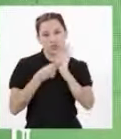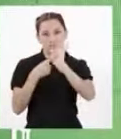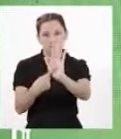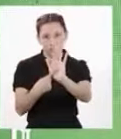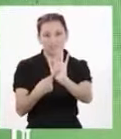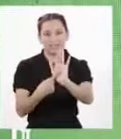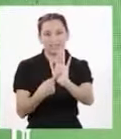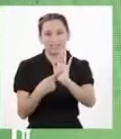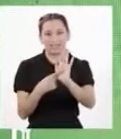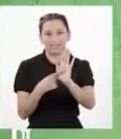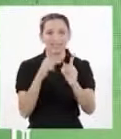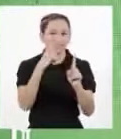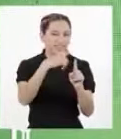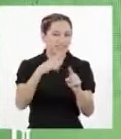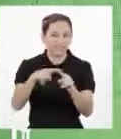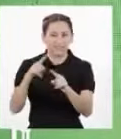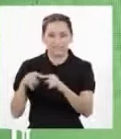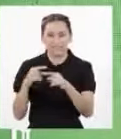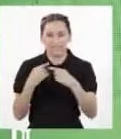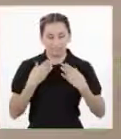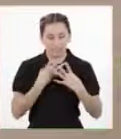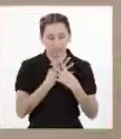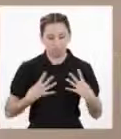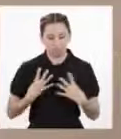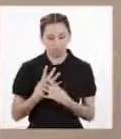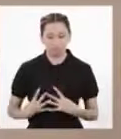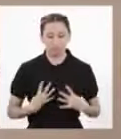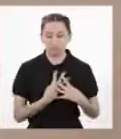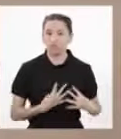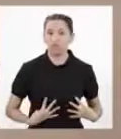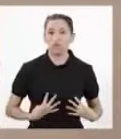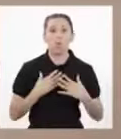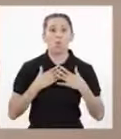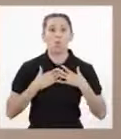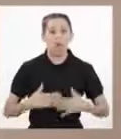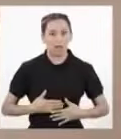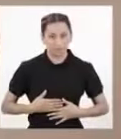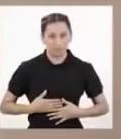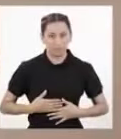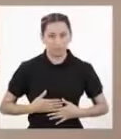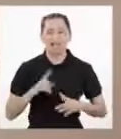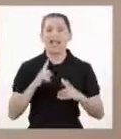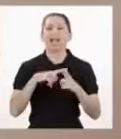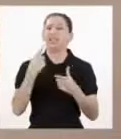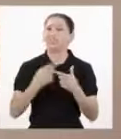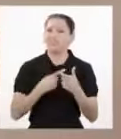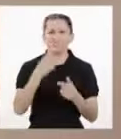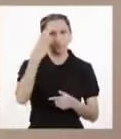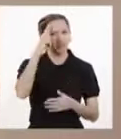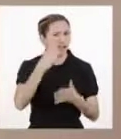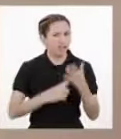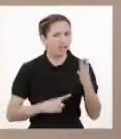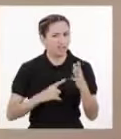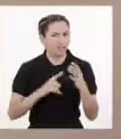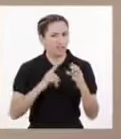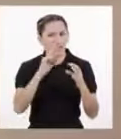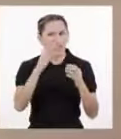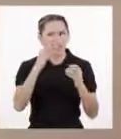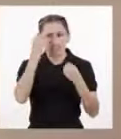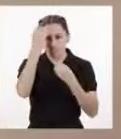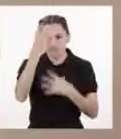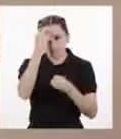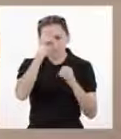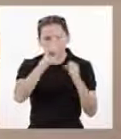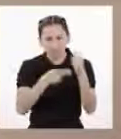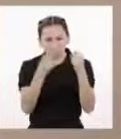células adecuadas de los distintos tejidos del cuerpo Entonces, ¿para qué almacenar toda la información en cada célula?